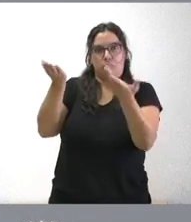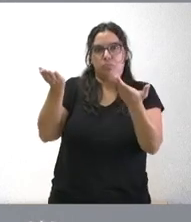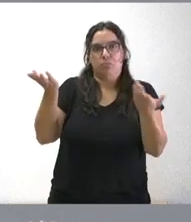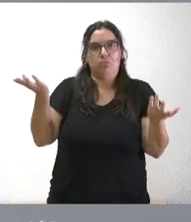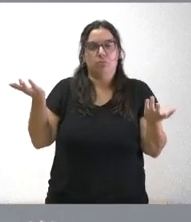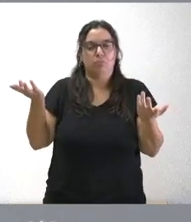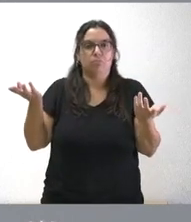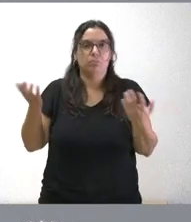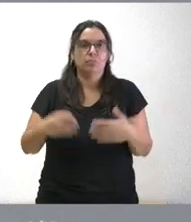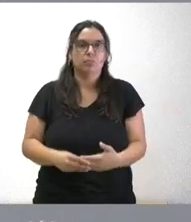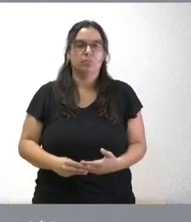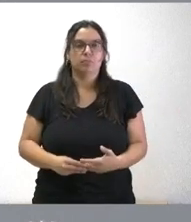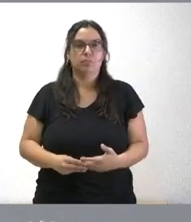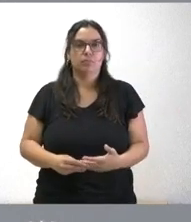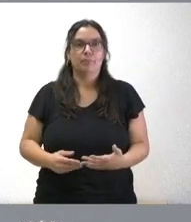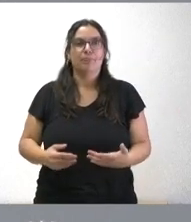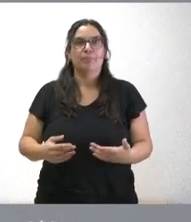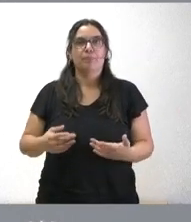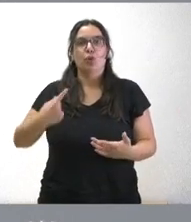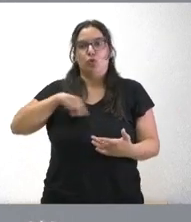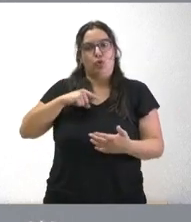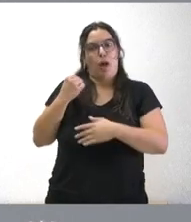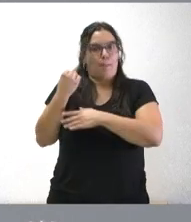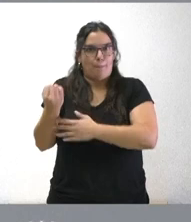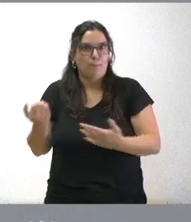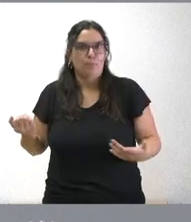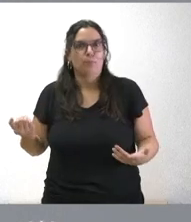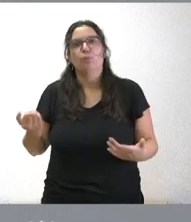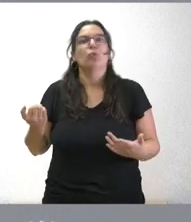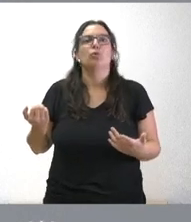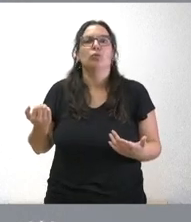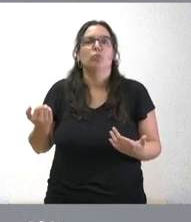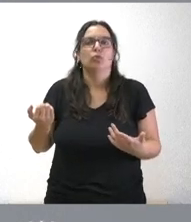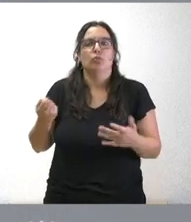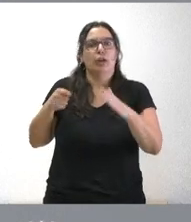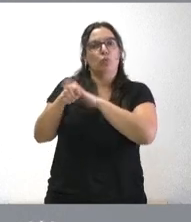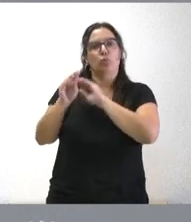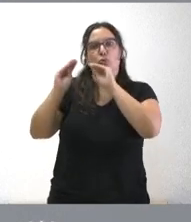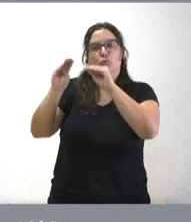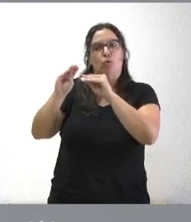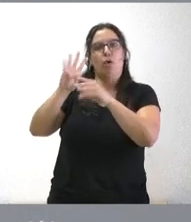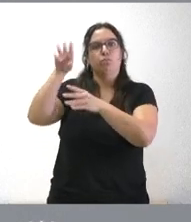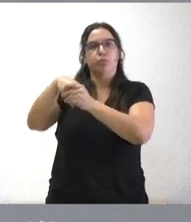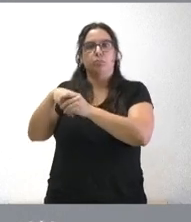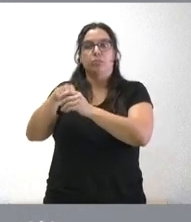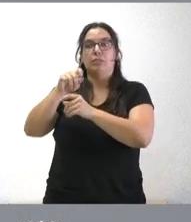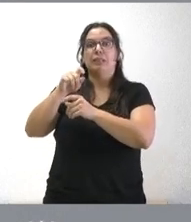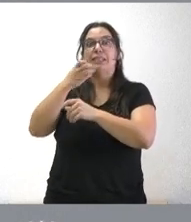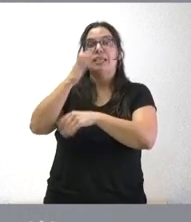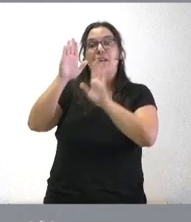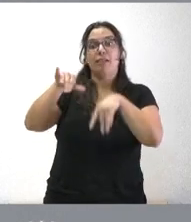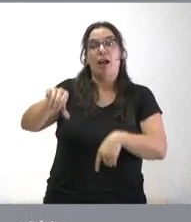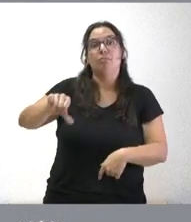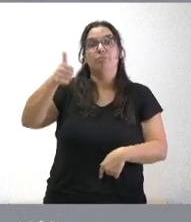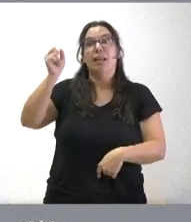pues nosotros lo que hacemos es digamos sumarnos a ese recurso y beneficiarnos de la sentencia si es que finalmente